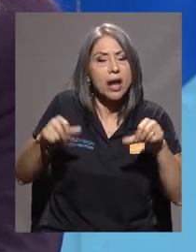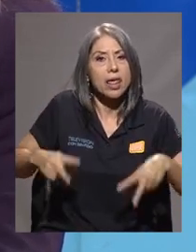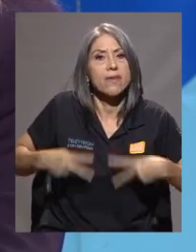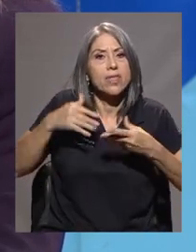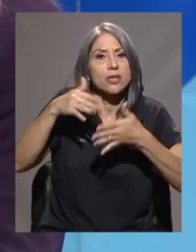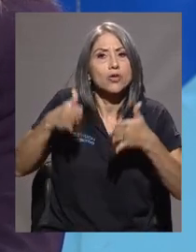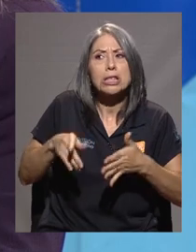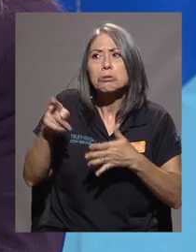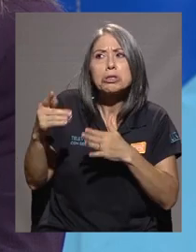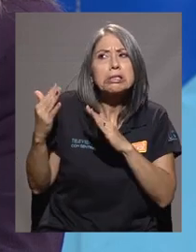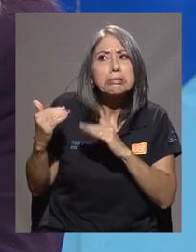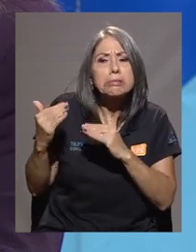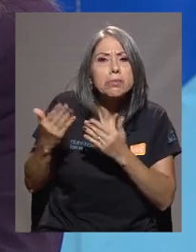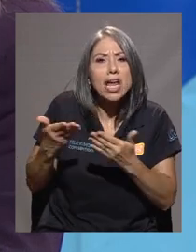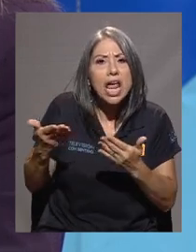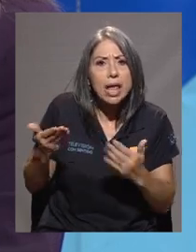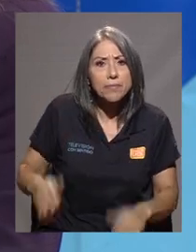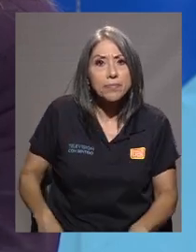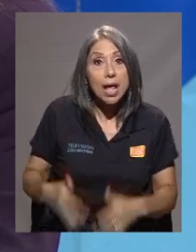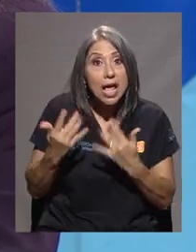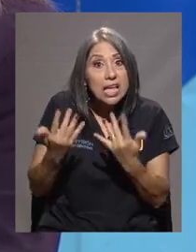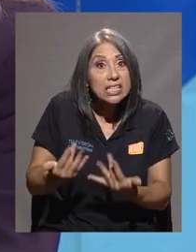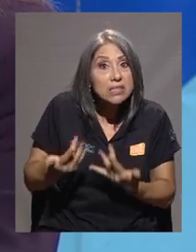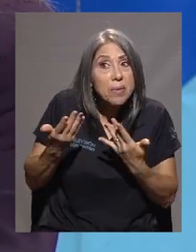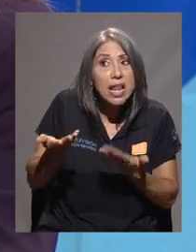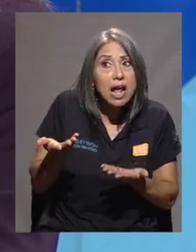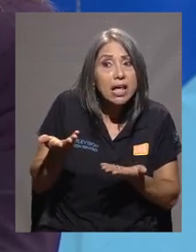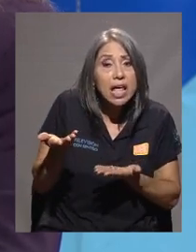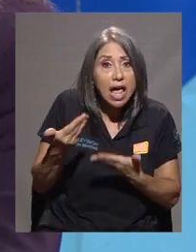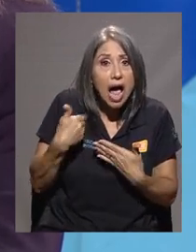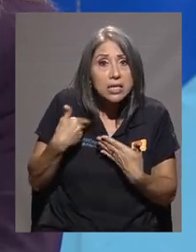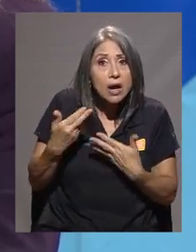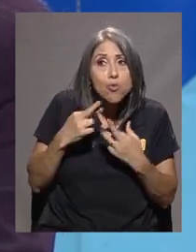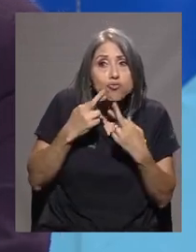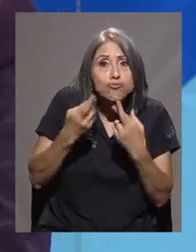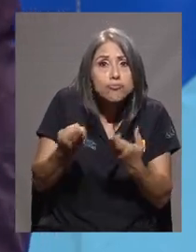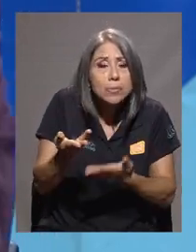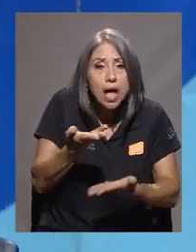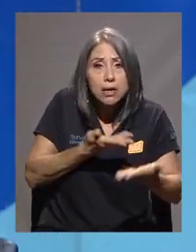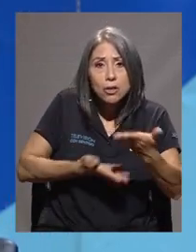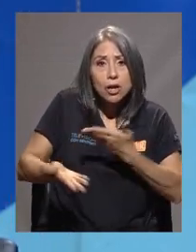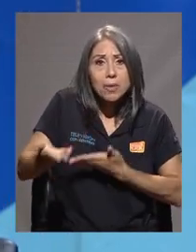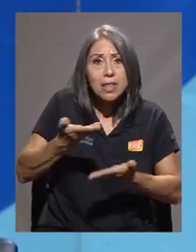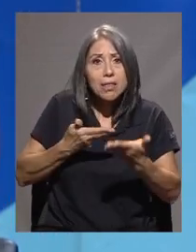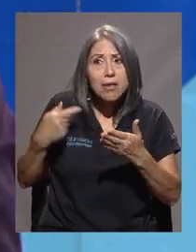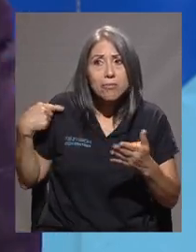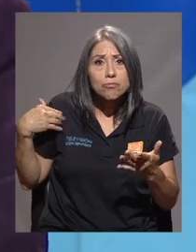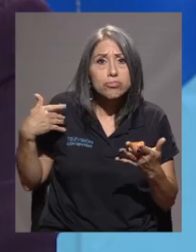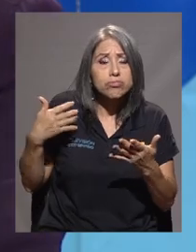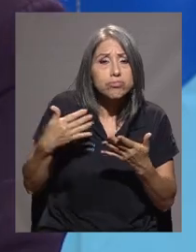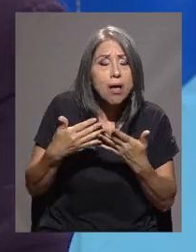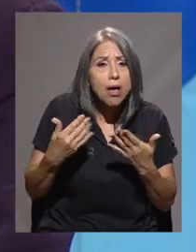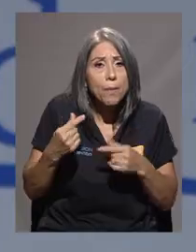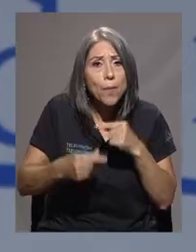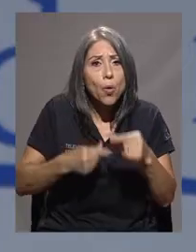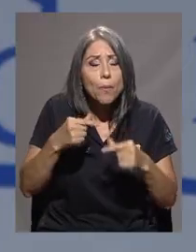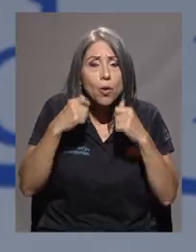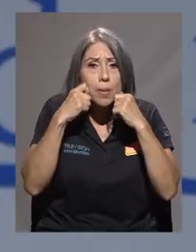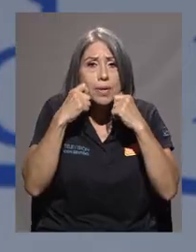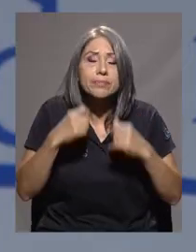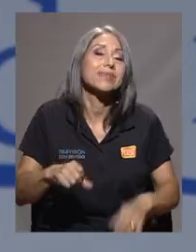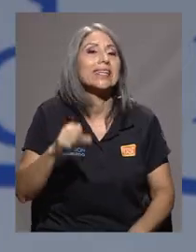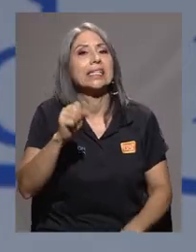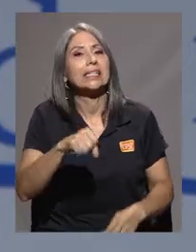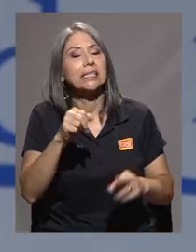vida estudiantil? ¿Esperan algún tipo de retroalimentación que tal vez todavía no han tenido, porque hasta ahora estamos volviendo poco a poco a la presencialidad? Sí,